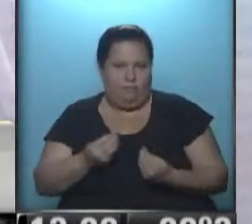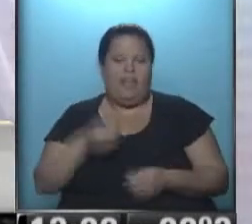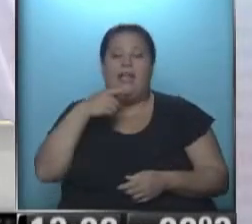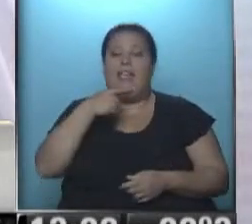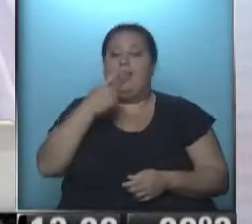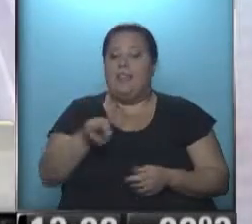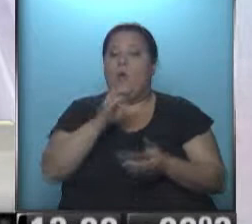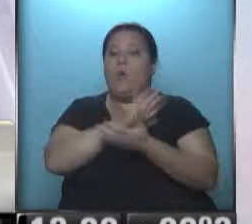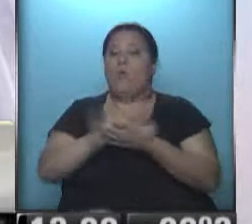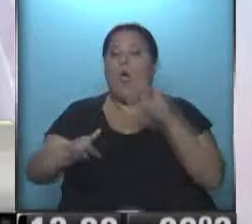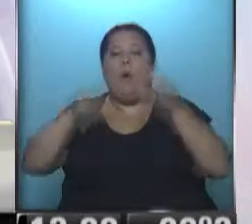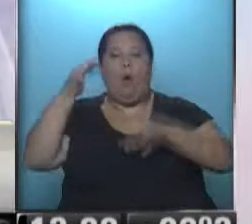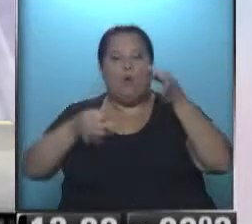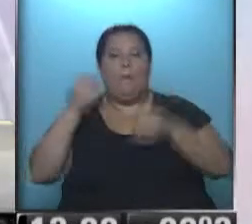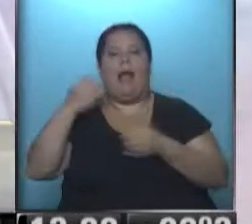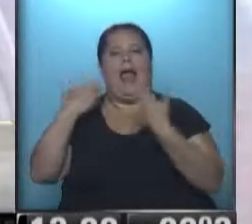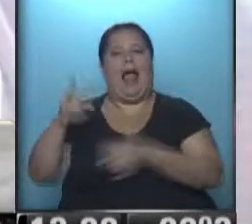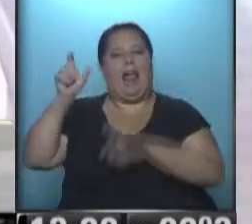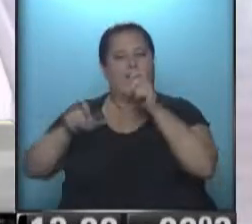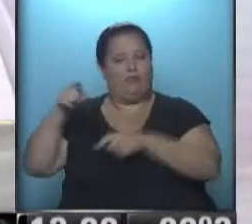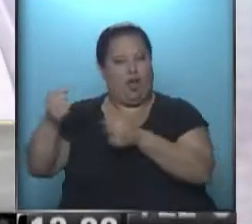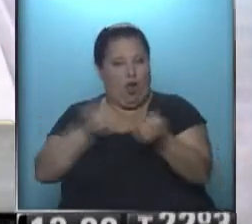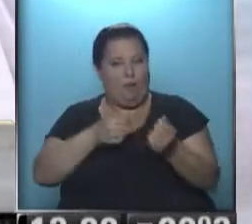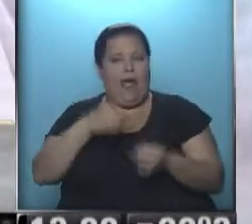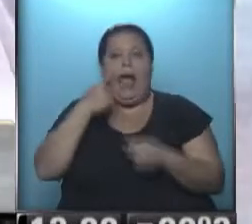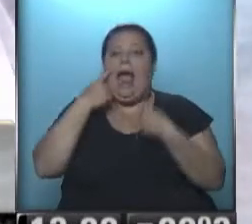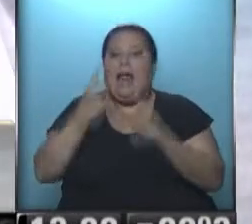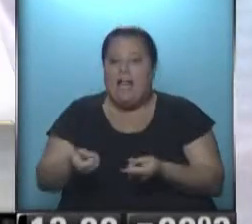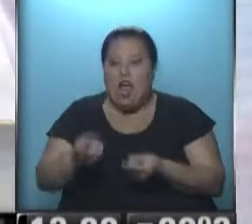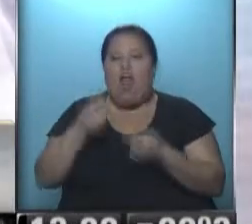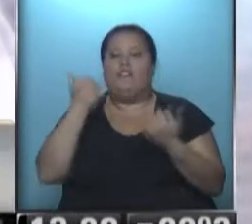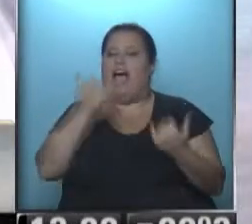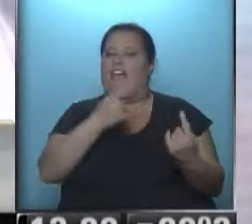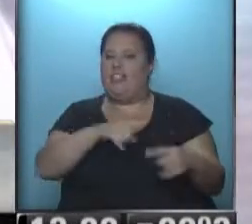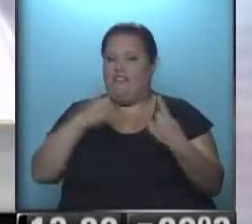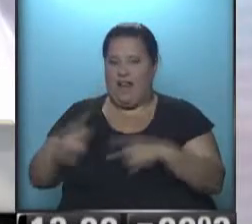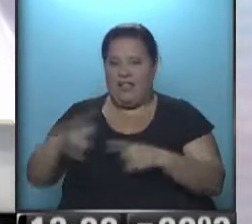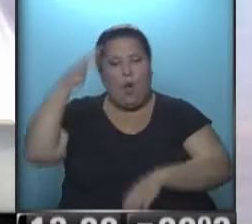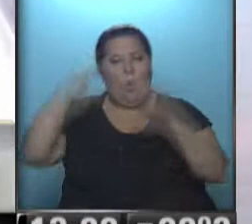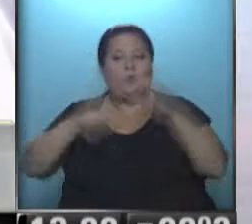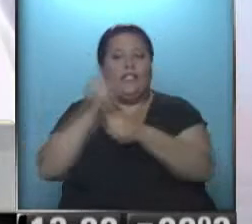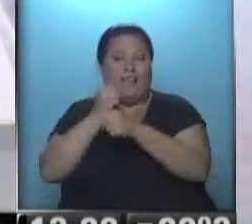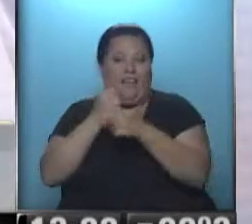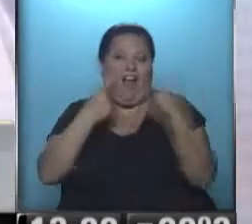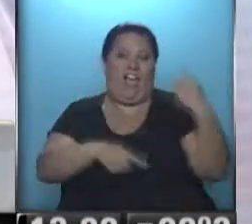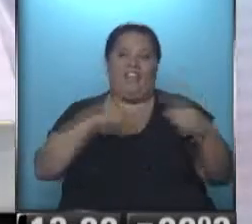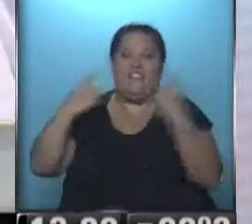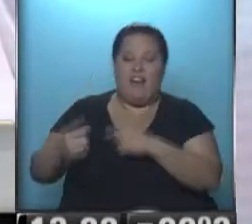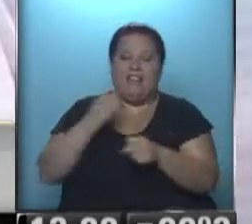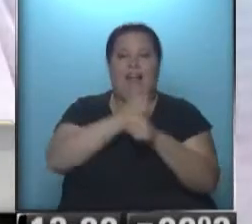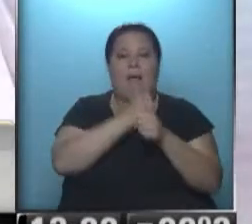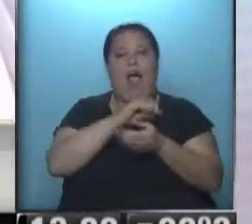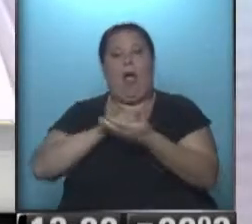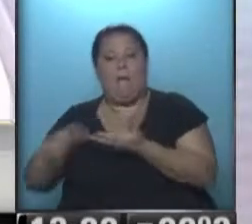Establece una nueva justicia para el consumidor que reconoce precisamente esas diferencias, como la justicia laboral reconoce las diferencias que existen entre el